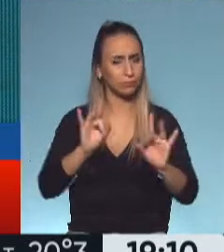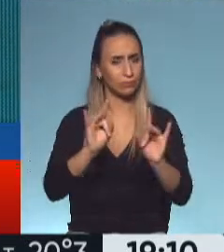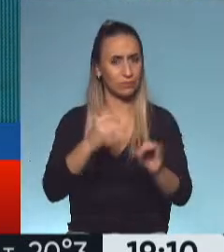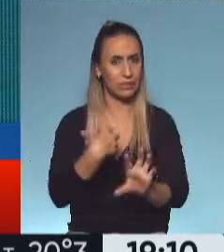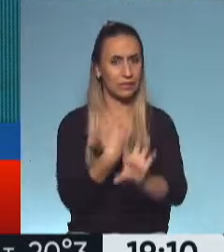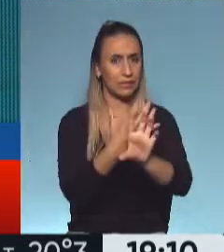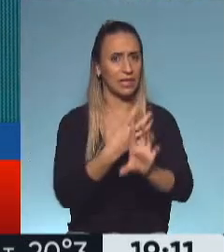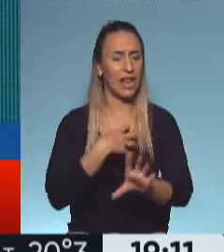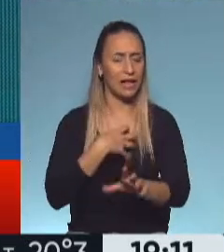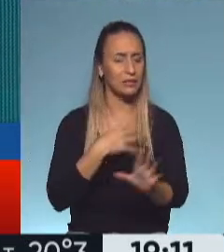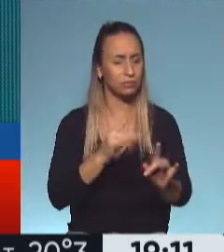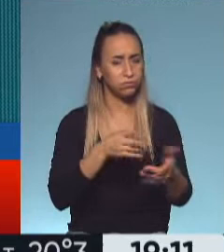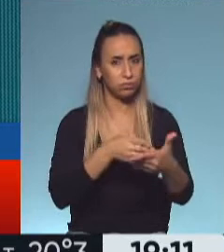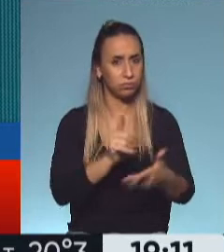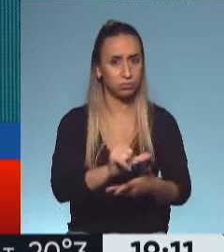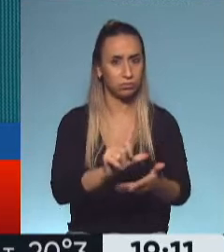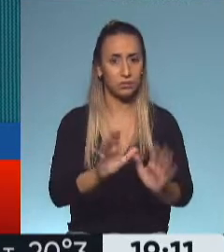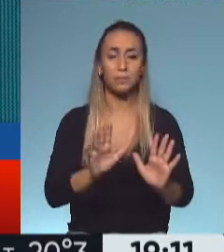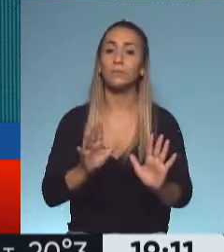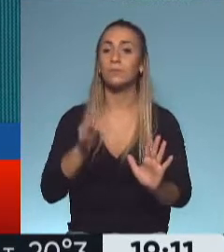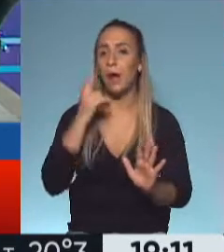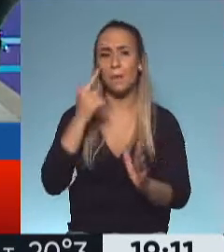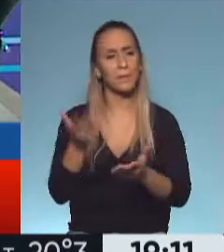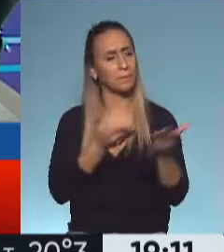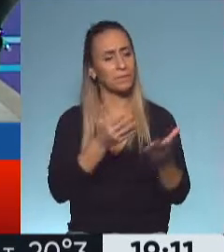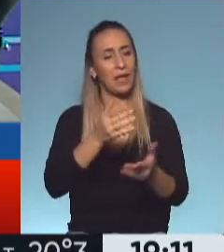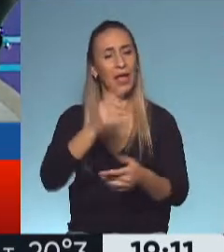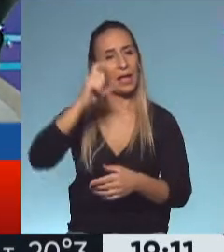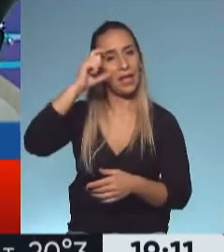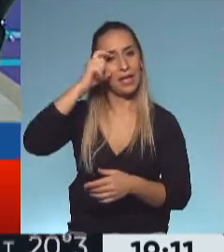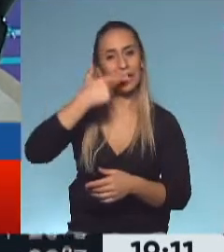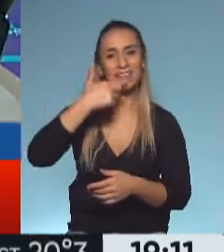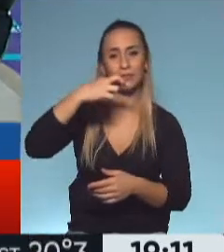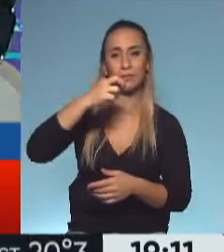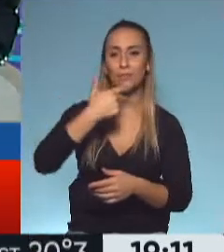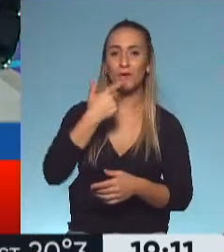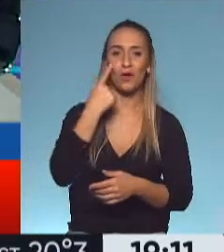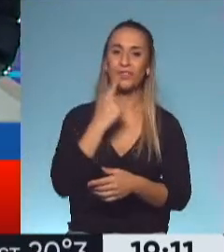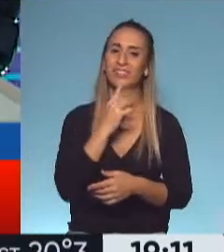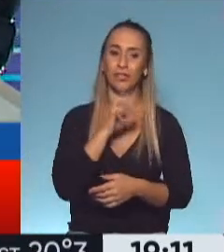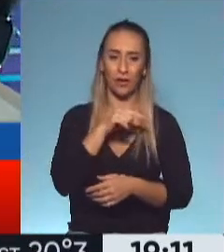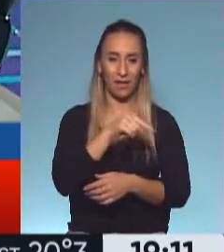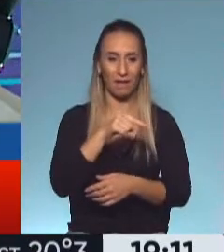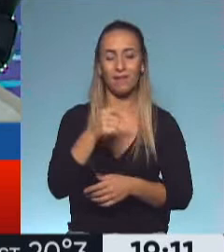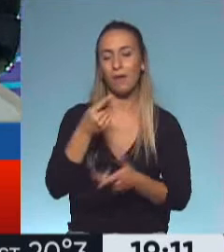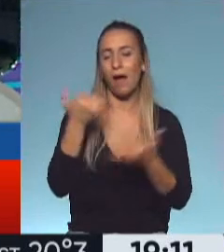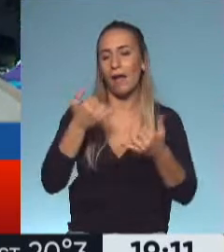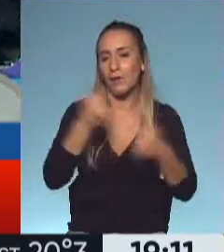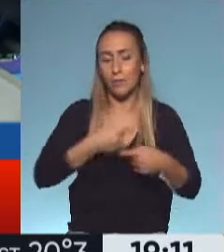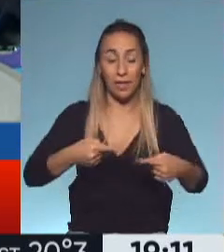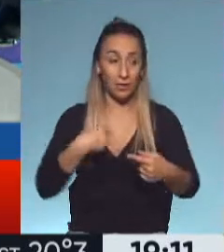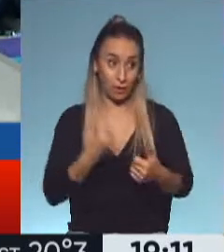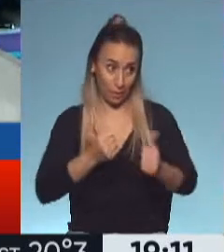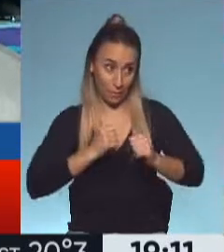Nicolás. ¿Le parece, detective Espósito? Porque usted siempre tiene la mejor información en cuanto a lo judicial. ¿Estamos esperando a la Corte Suprema?